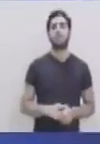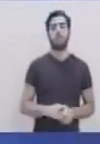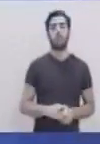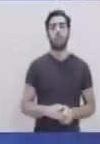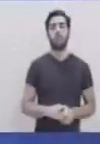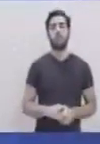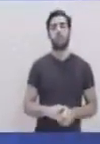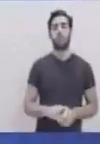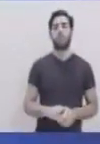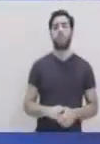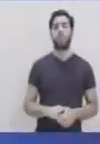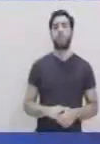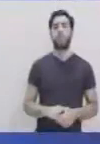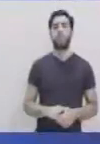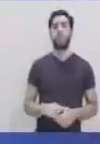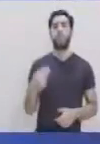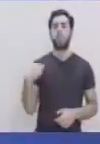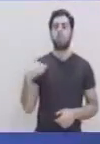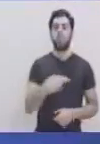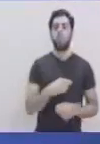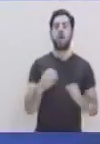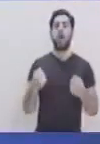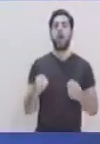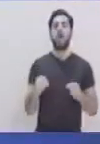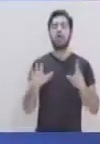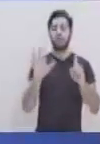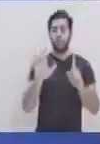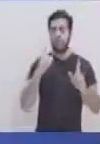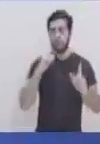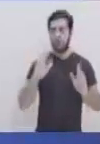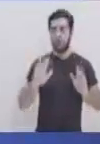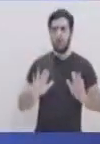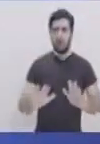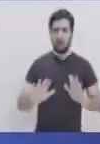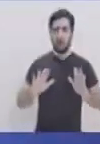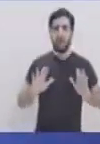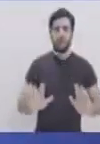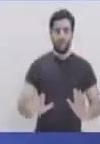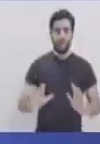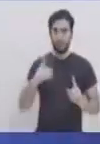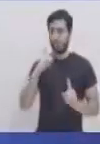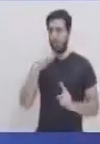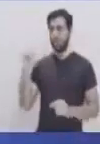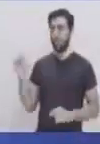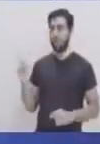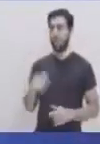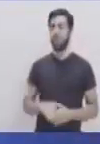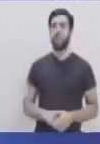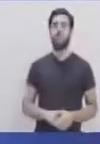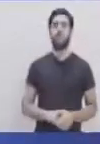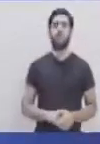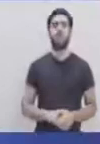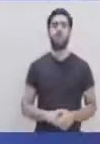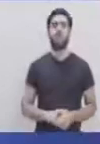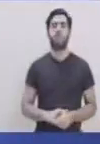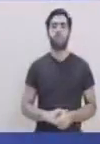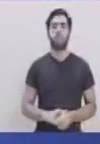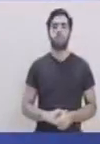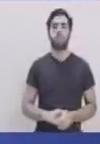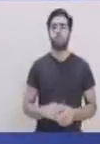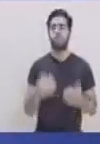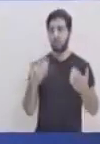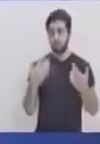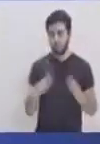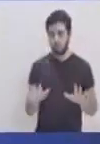realizar lo que son 6 despechadas 1, 2, 3, 4,